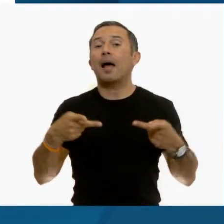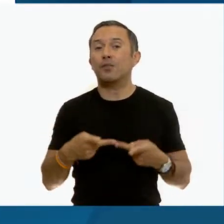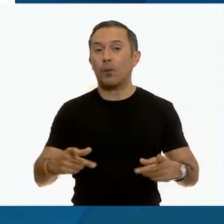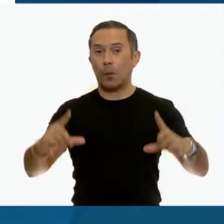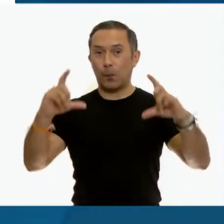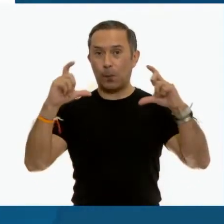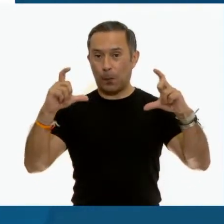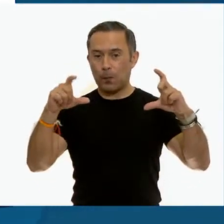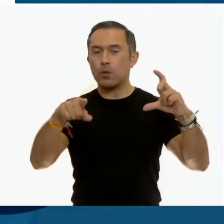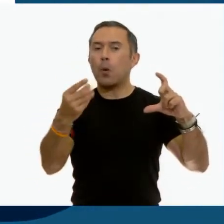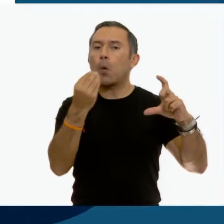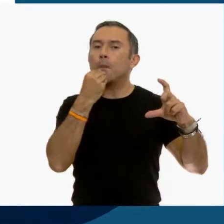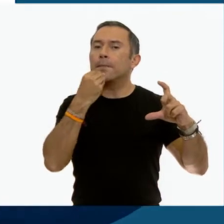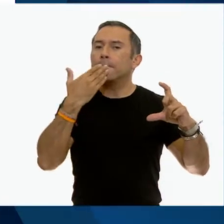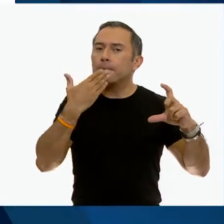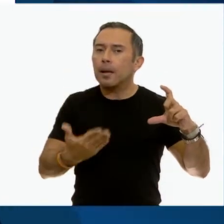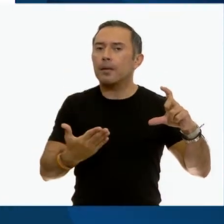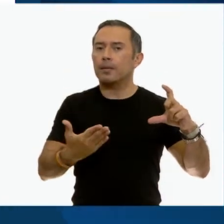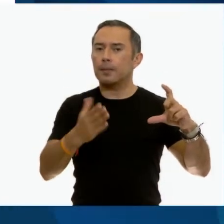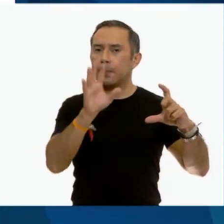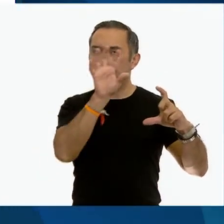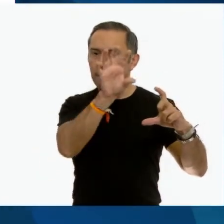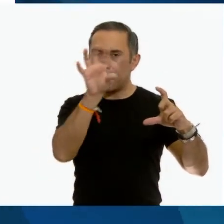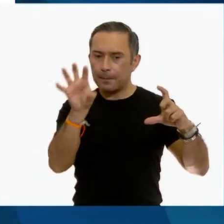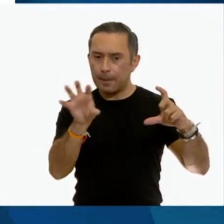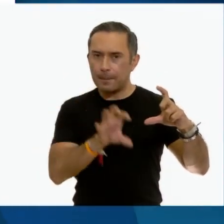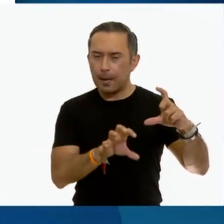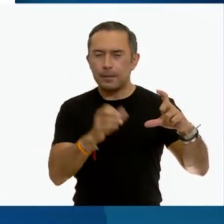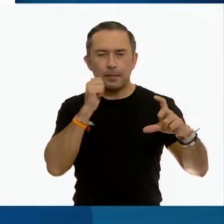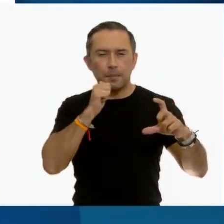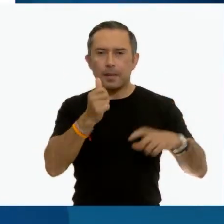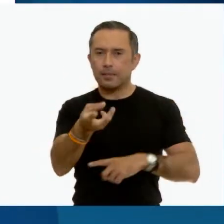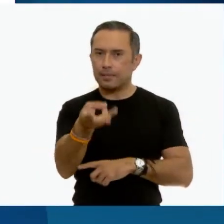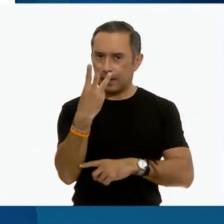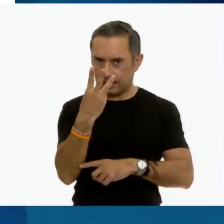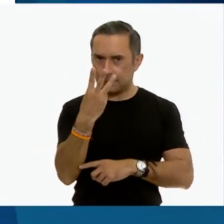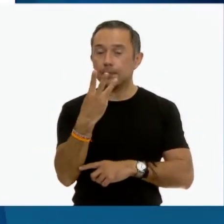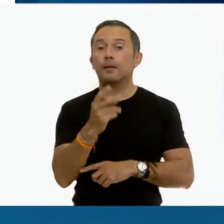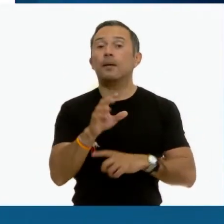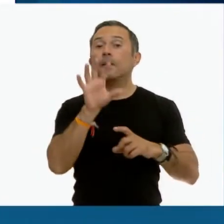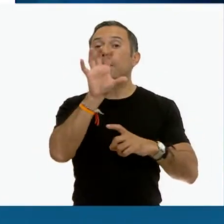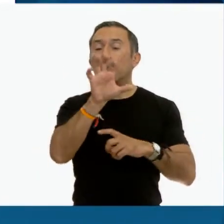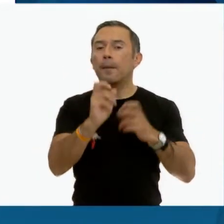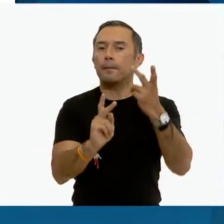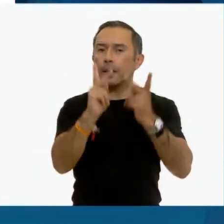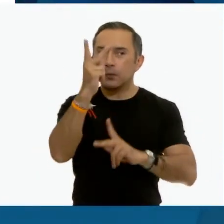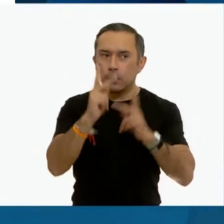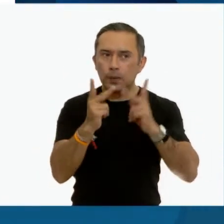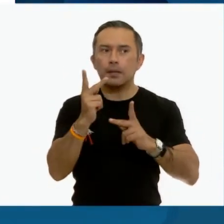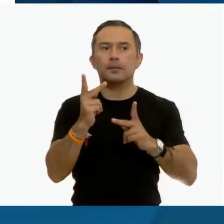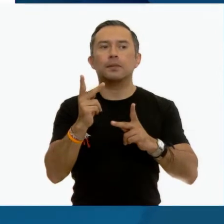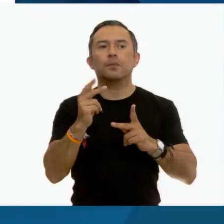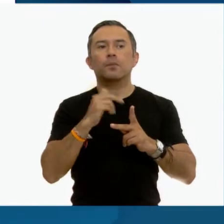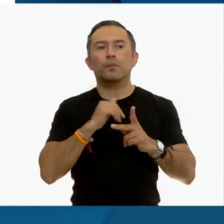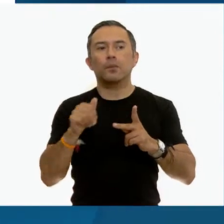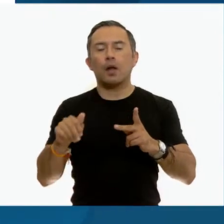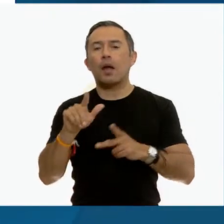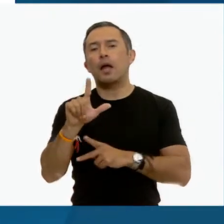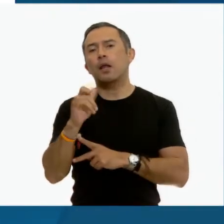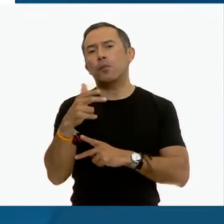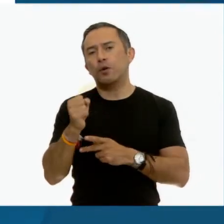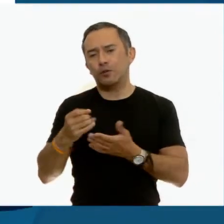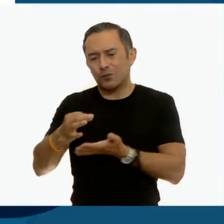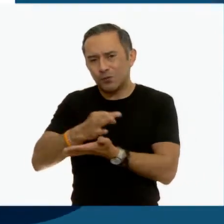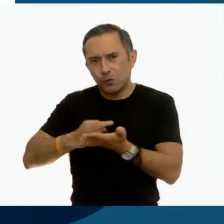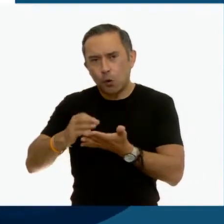Todos los alimentos se dividen en tres grupos. Verduras y frutas, leguminosas y alimentos de origen animal